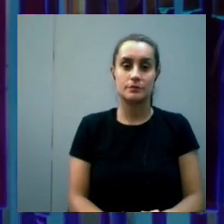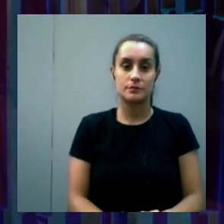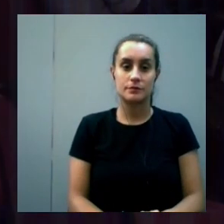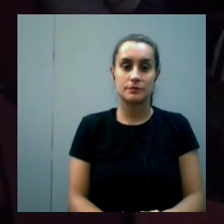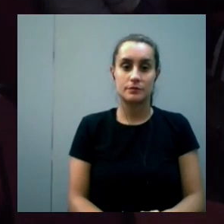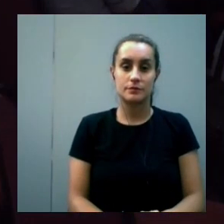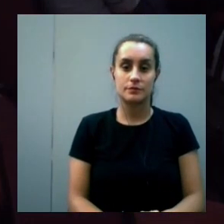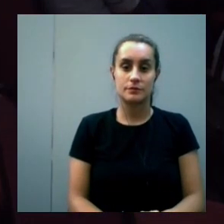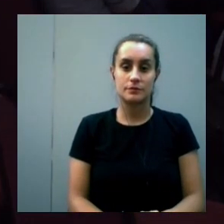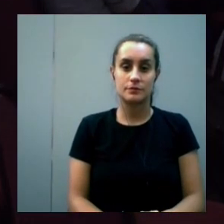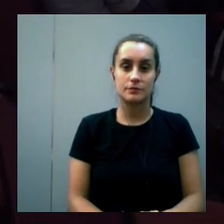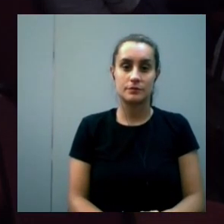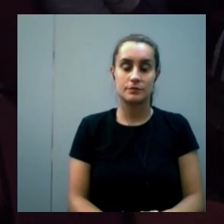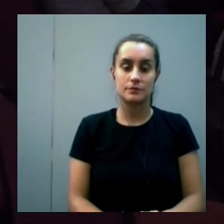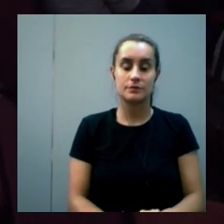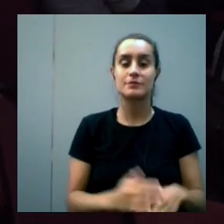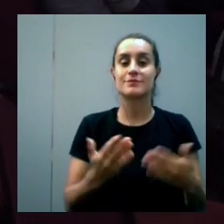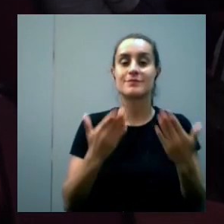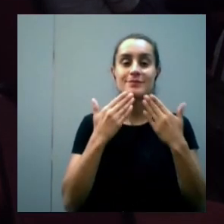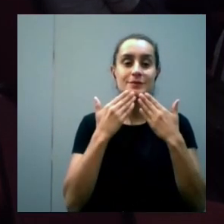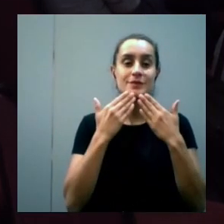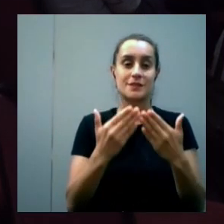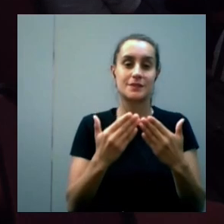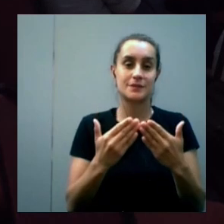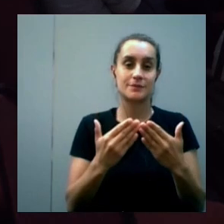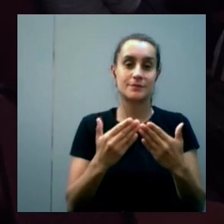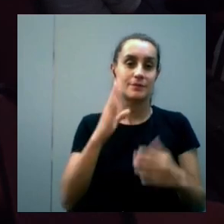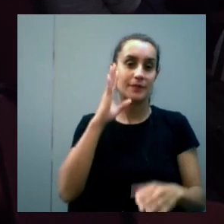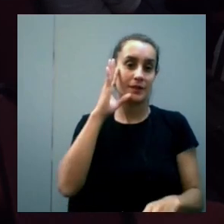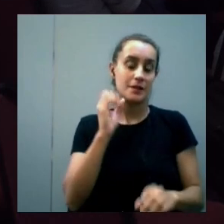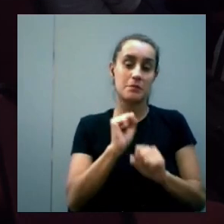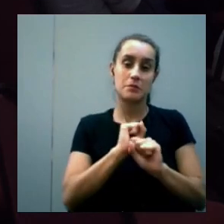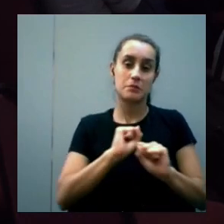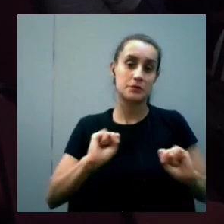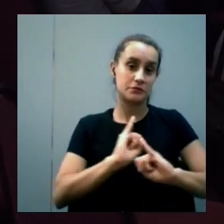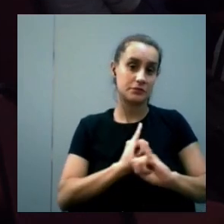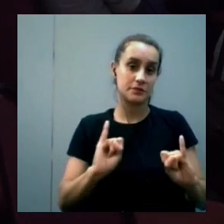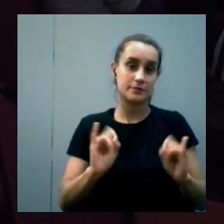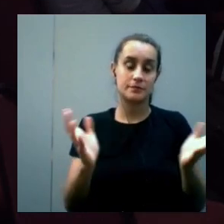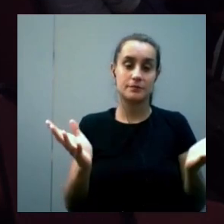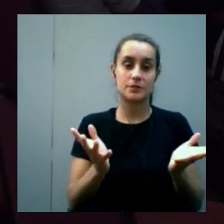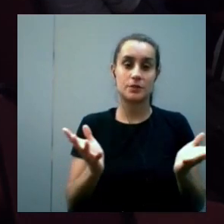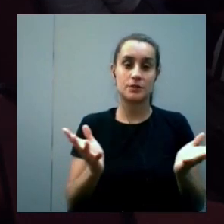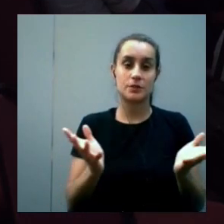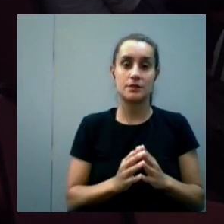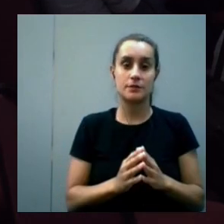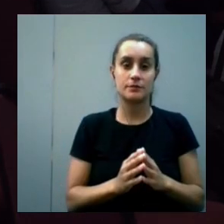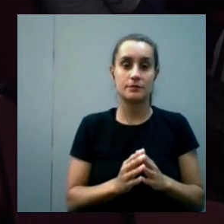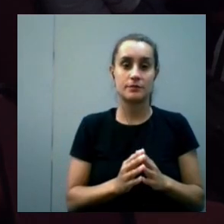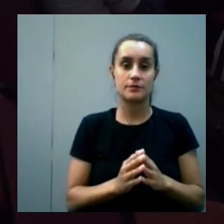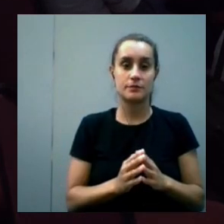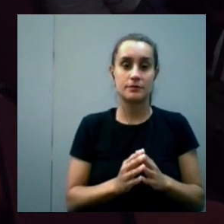perfecto bueno muchas gracias creo que podemos ir cerrando por acá ¿no? salvo que haya alguna pregunta